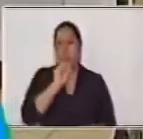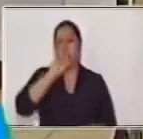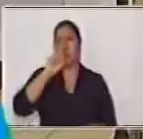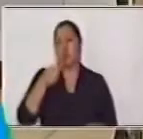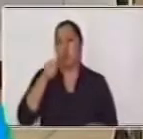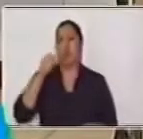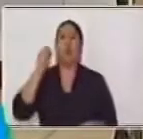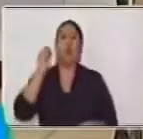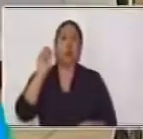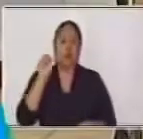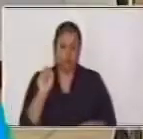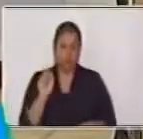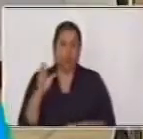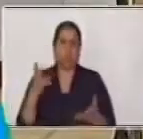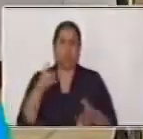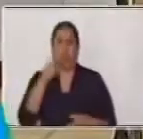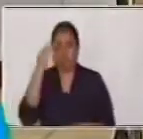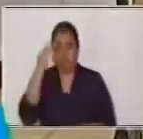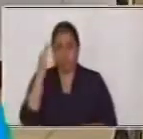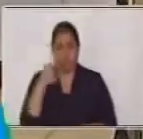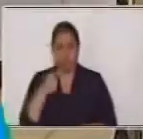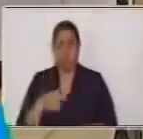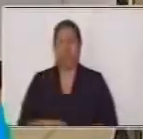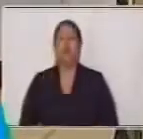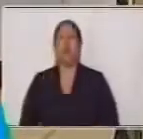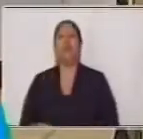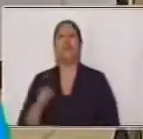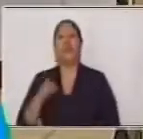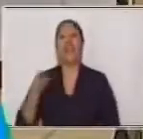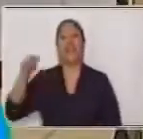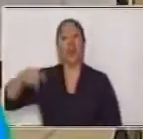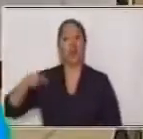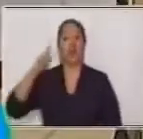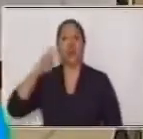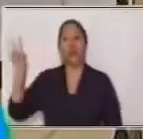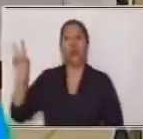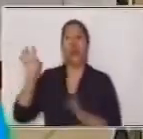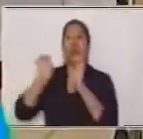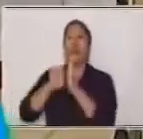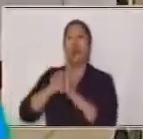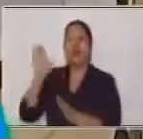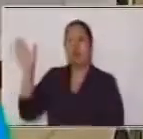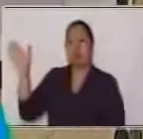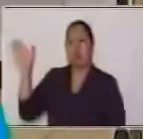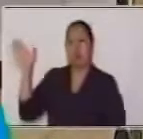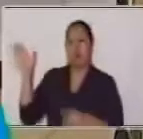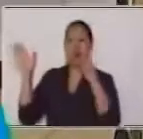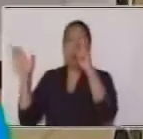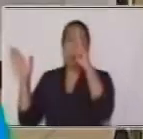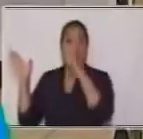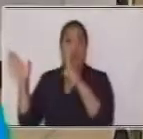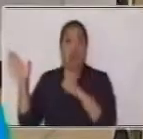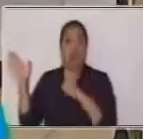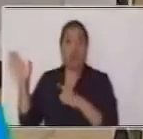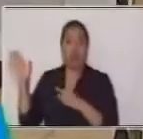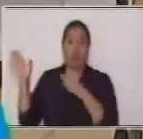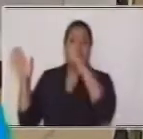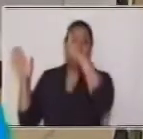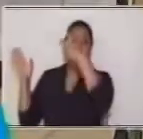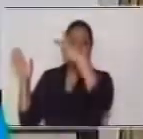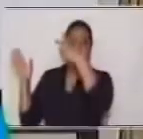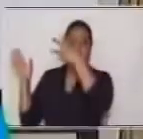de ellos y cómo está identificada cada una de las oraciones yuxtapuestas. Las oraciones